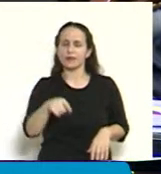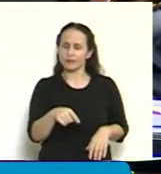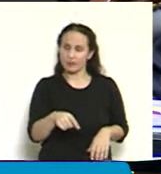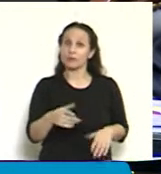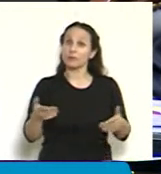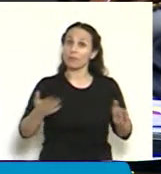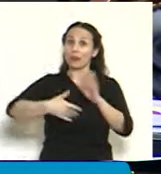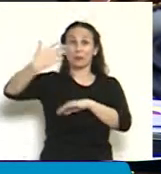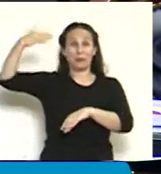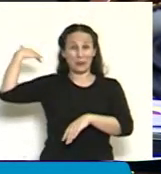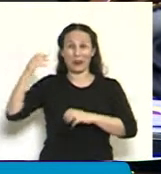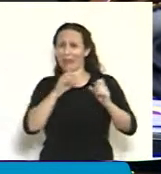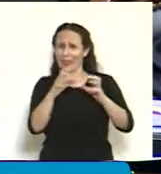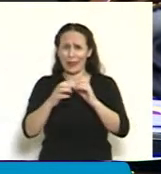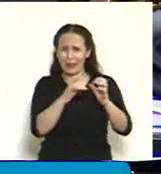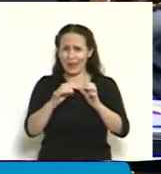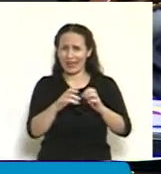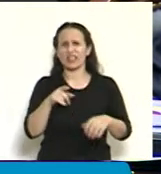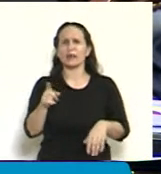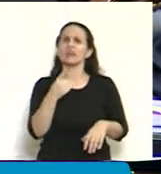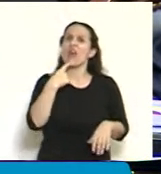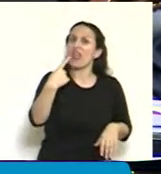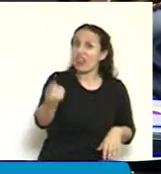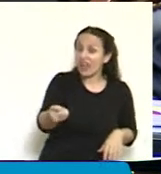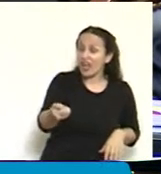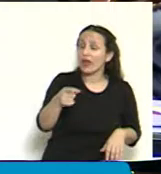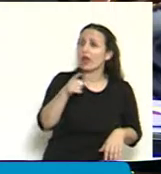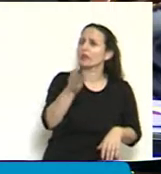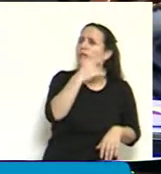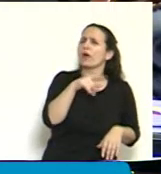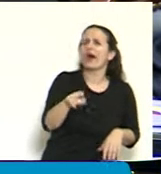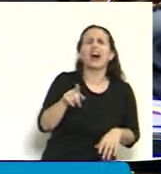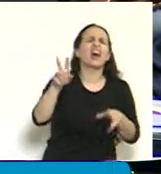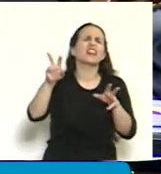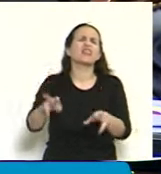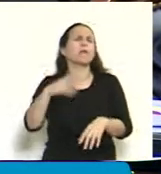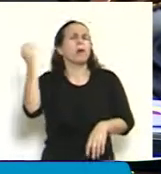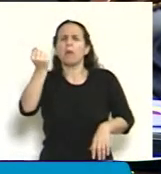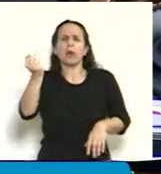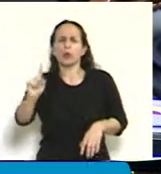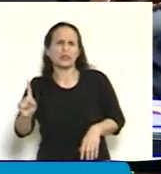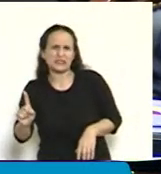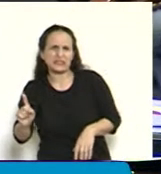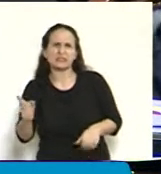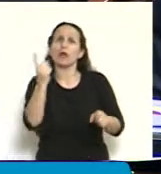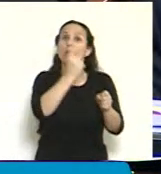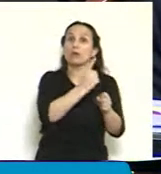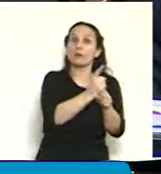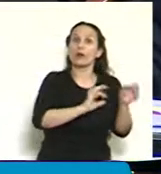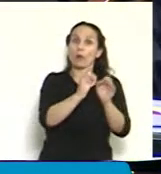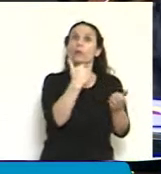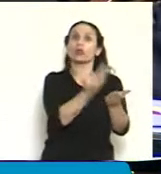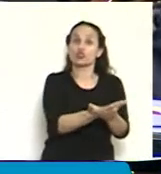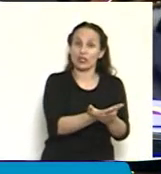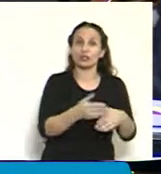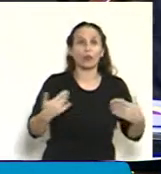En aquel debate nos decían que solamente ese era un tema secundario. Primero tenía que venir el proyecto. Bueno, quiero